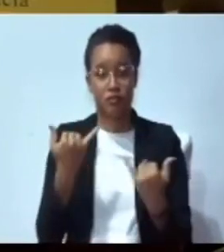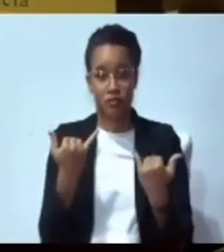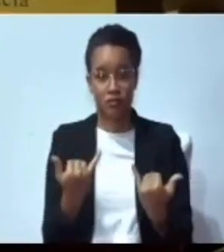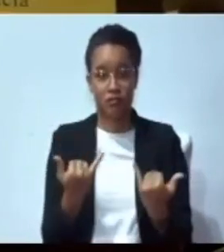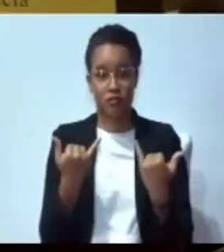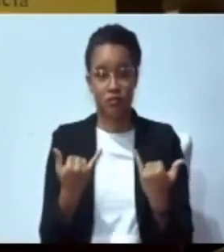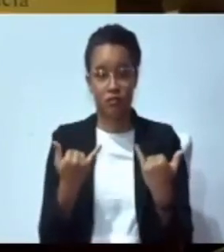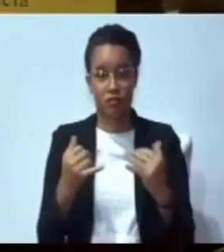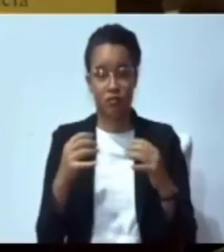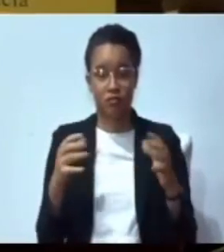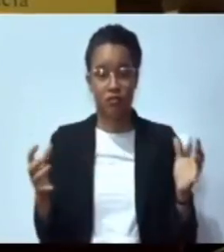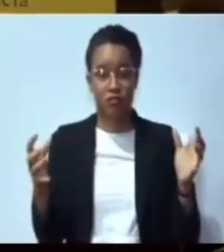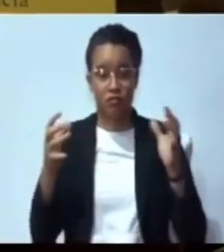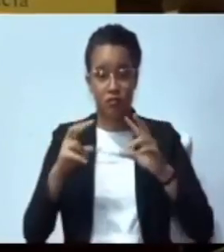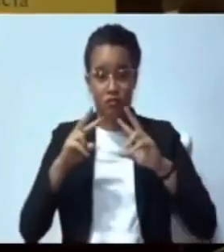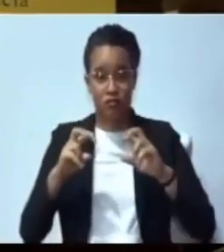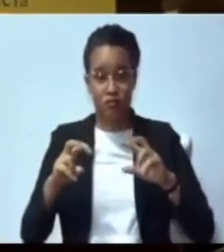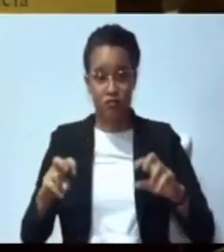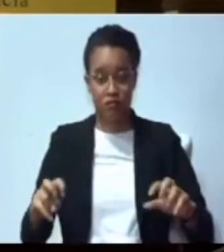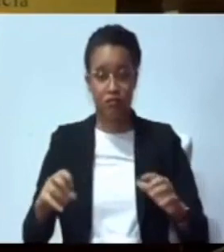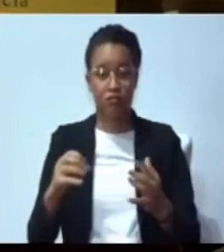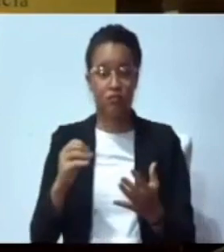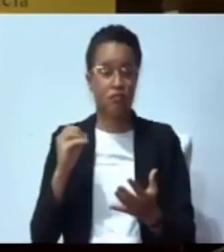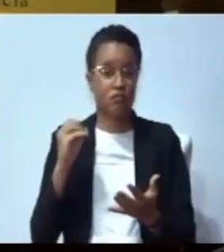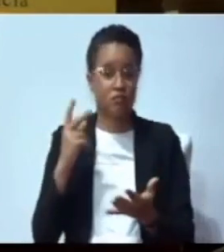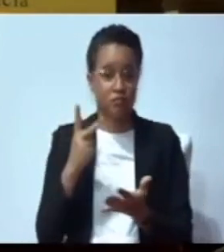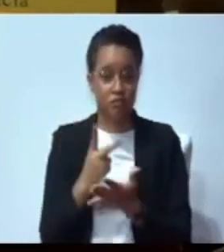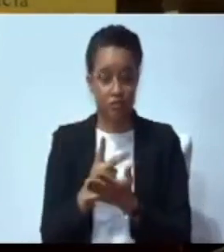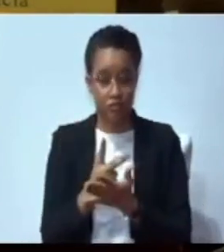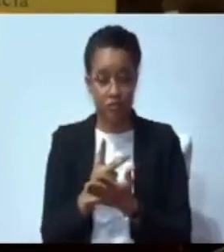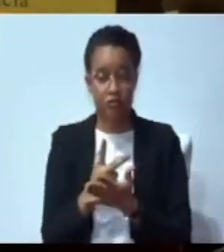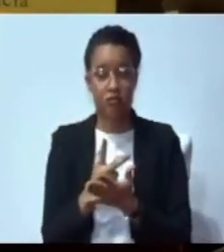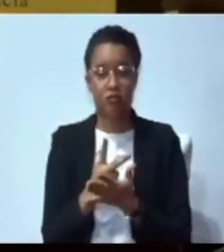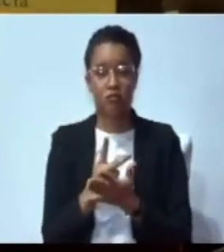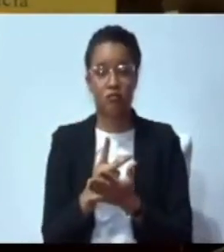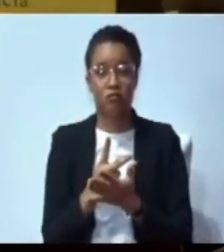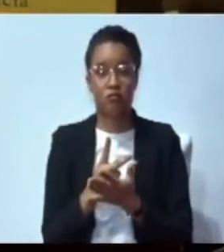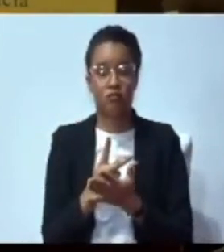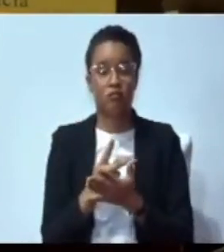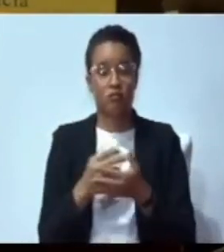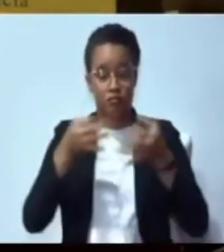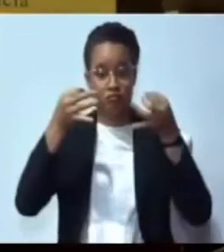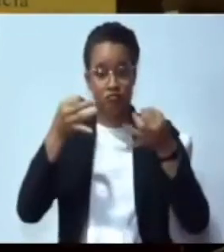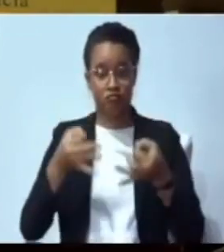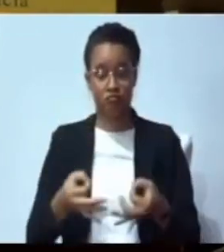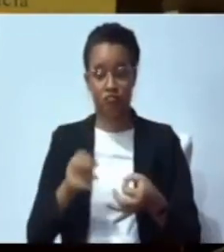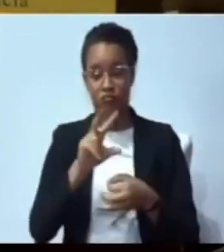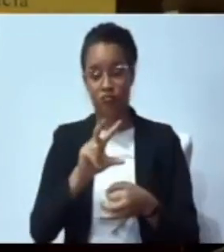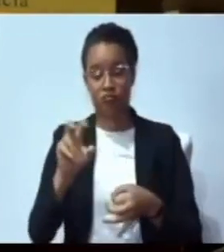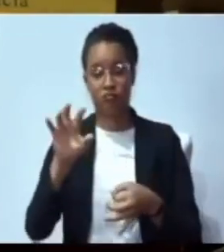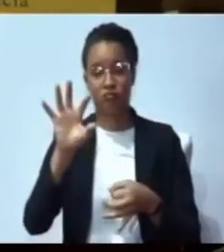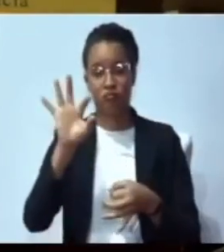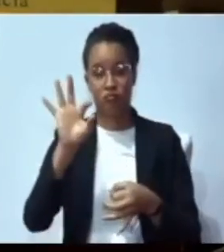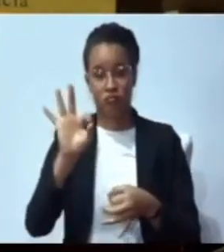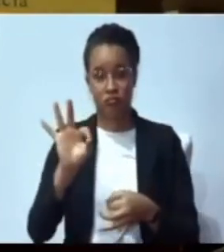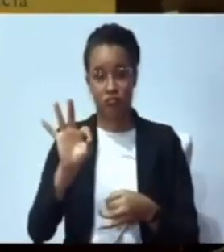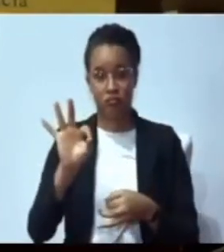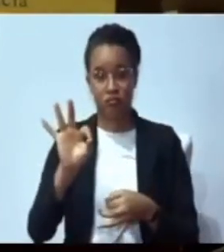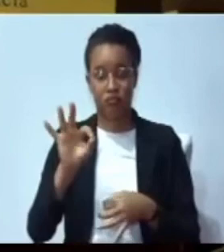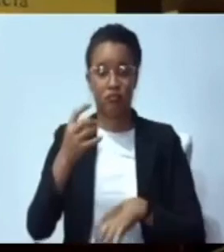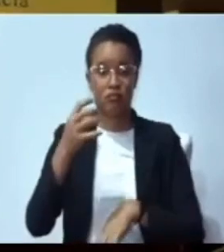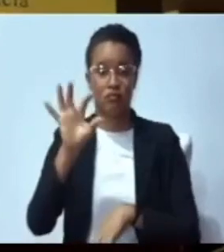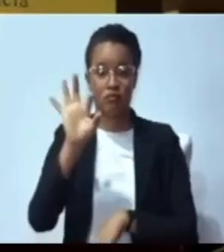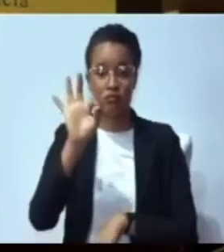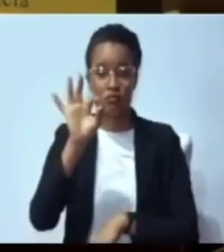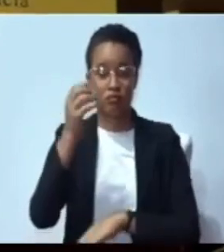Permanente de Contratos y por la aprobación de la resolución número 309 del 9 de